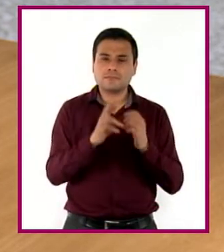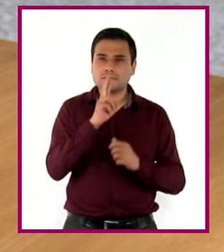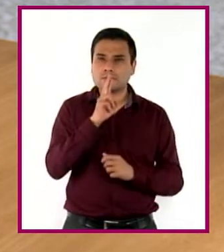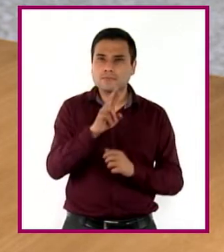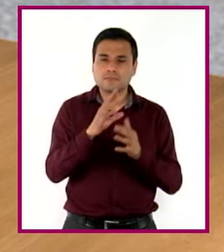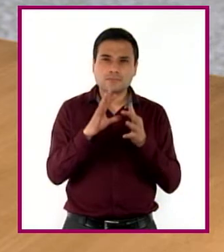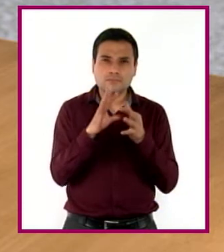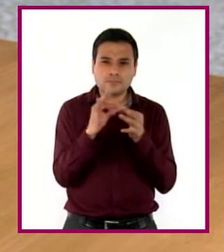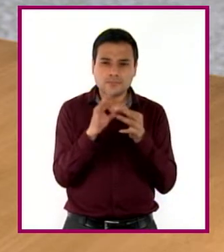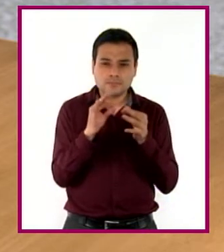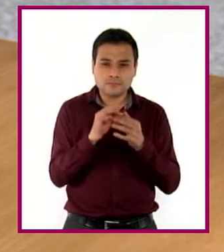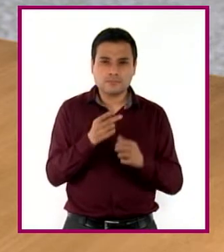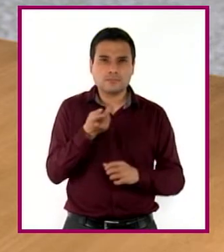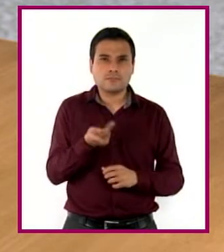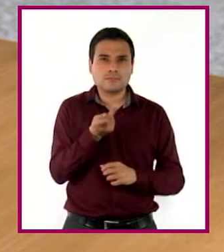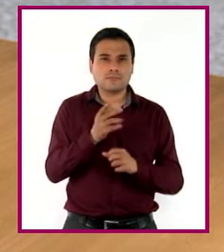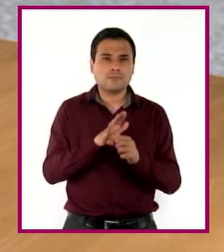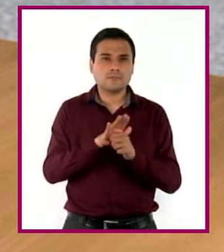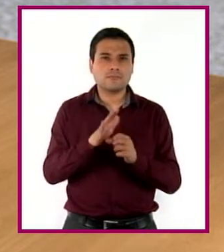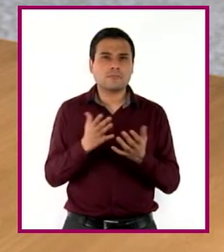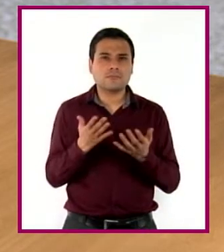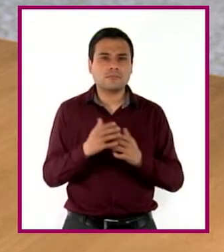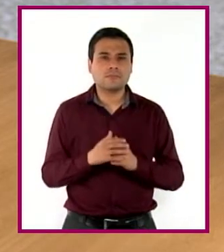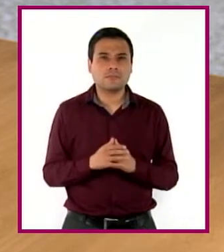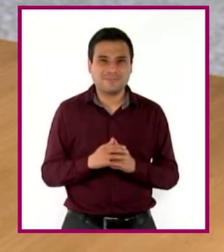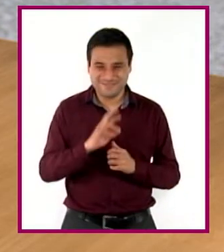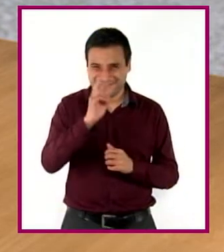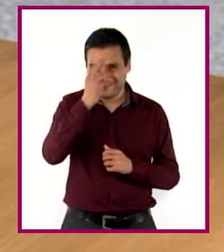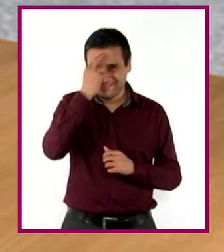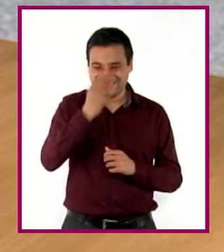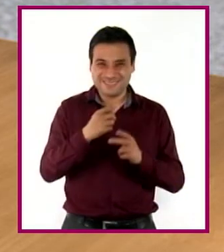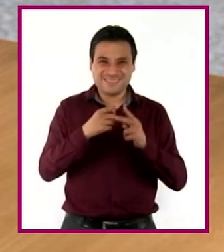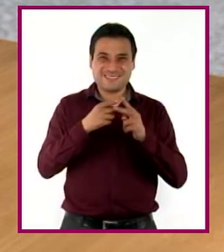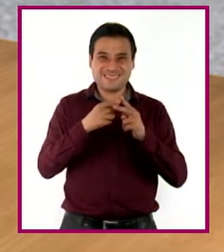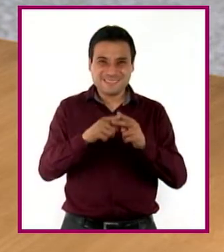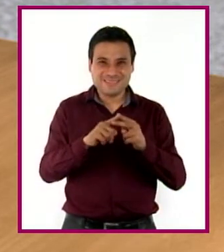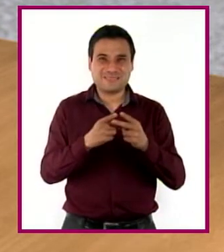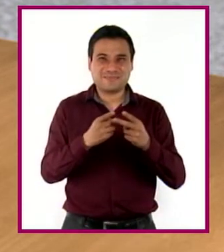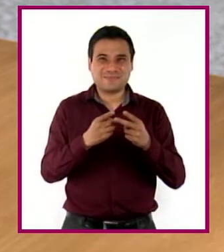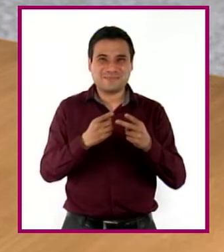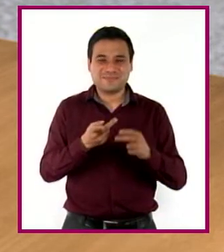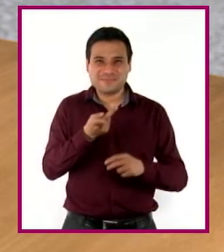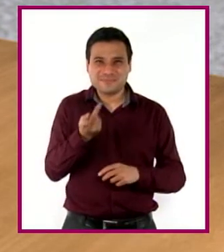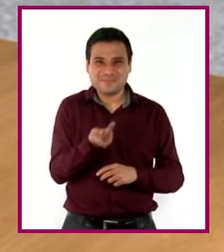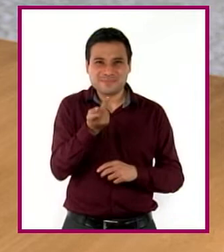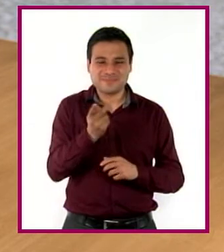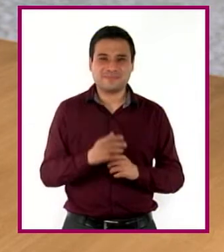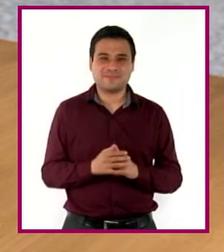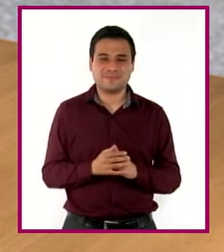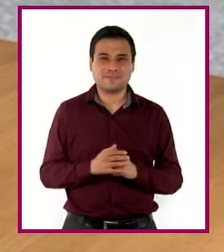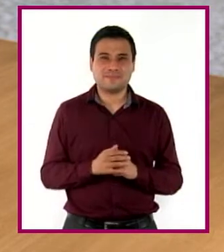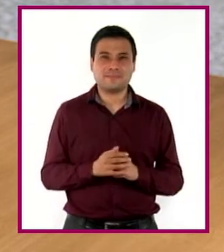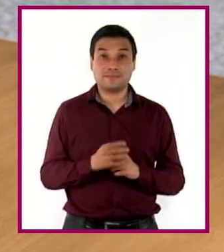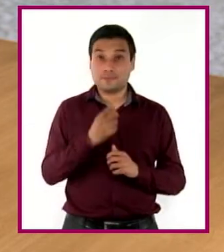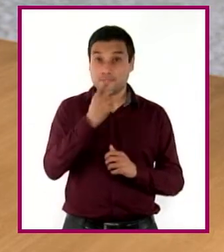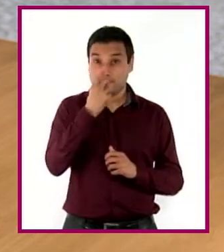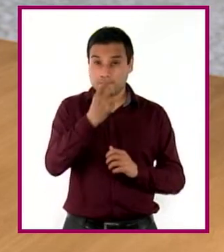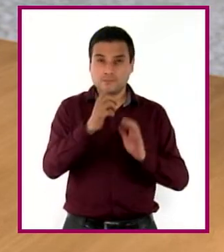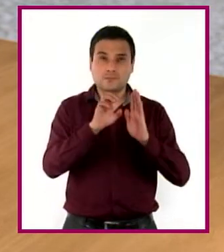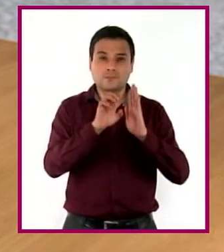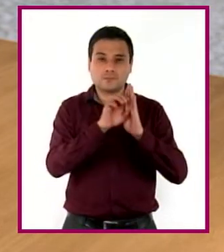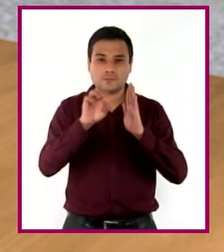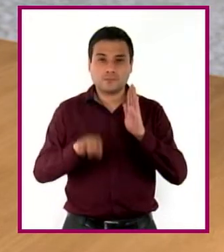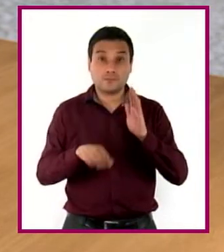¿Cuál pregunta? La que le dijo a su audiencia antes de darse cuenta de que estábamos escuchando. Preguntó si el buen desempeño